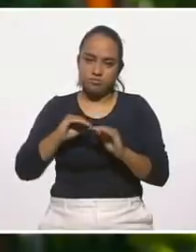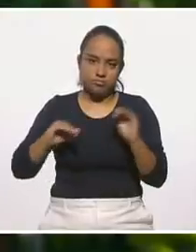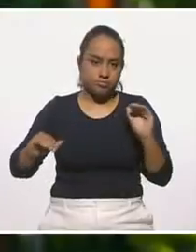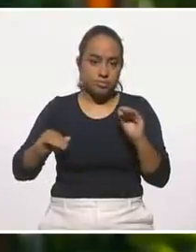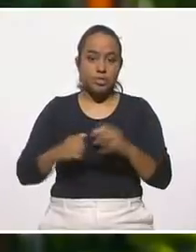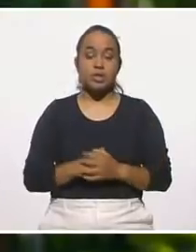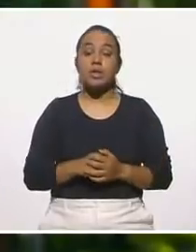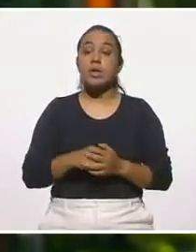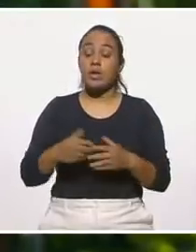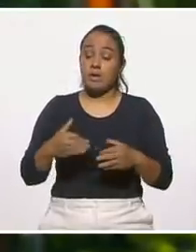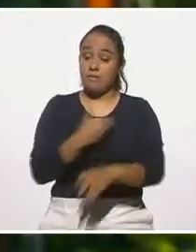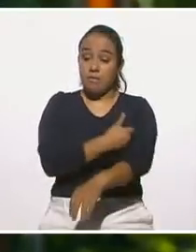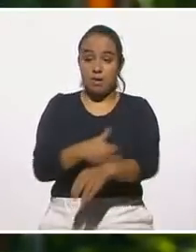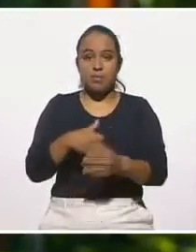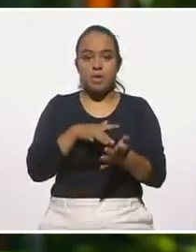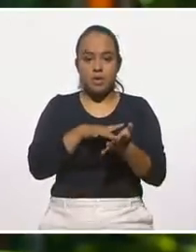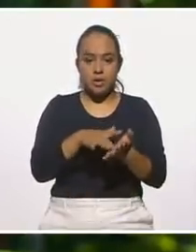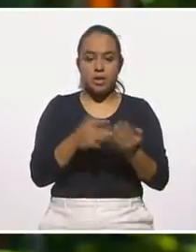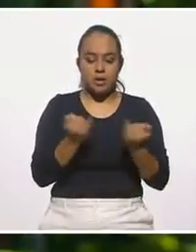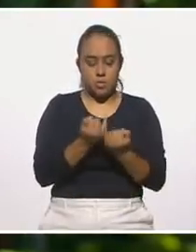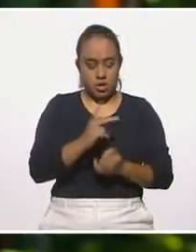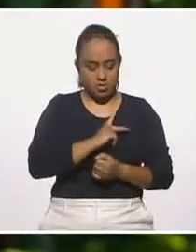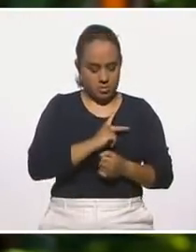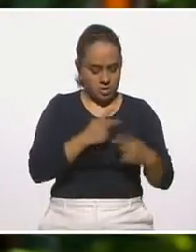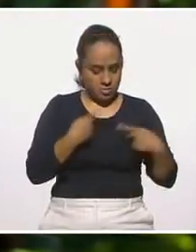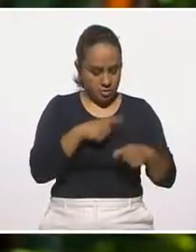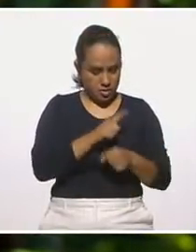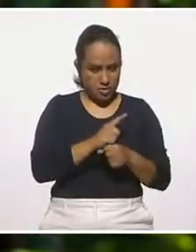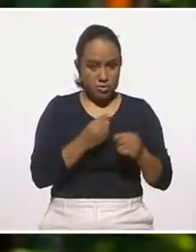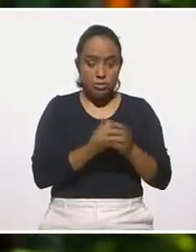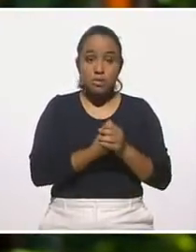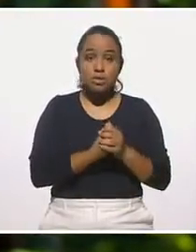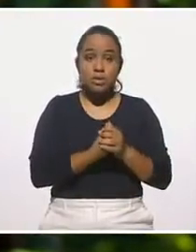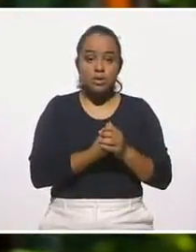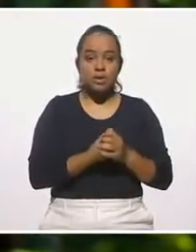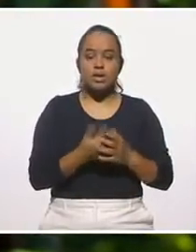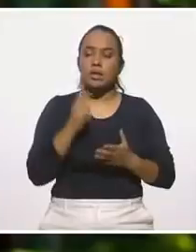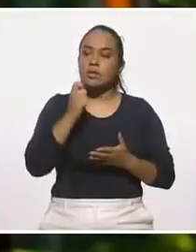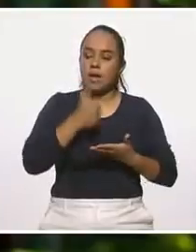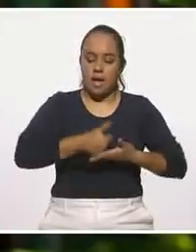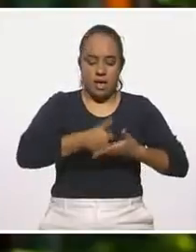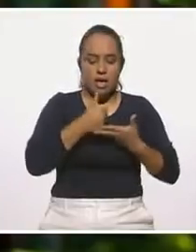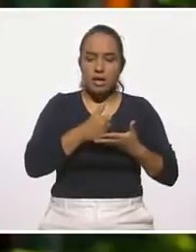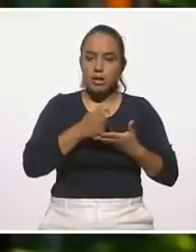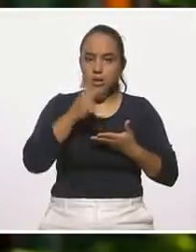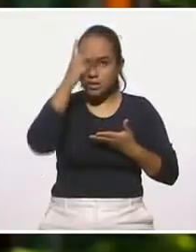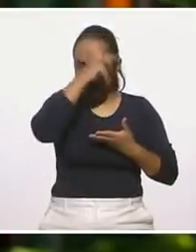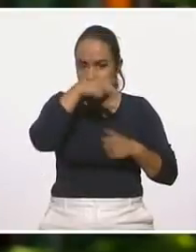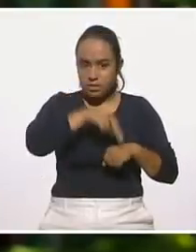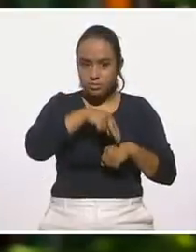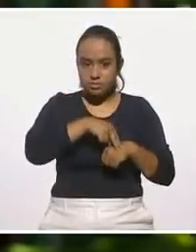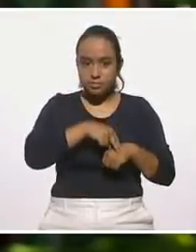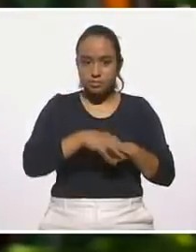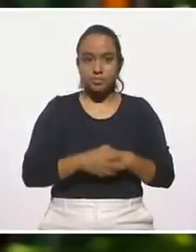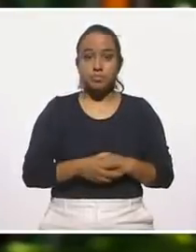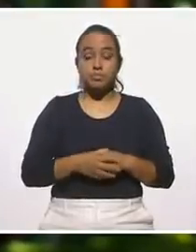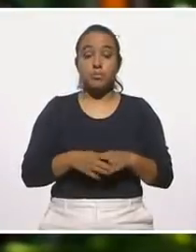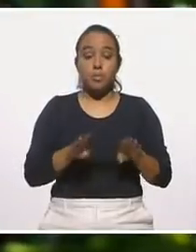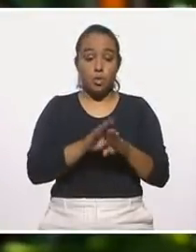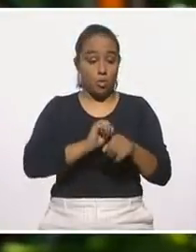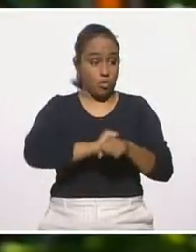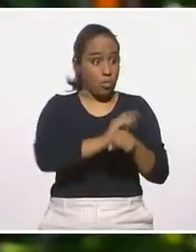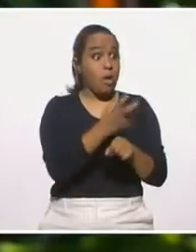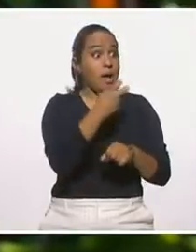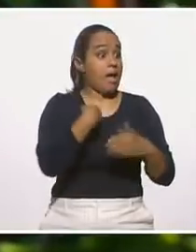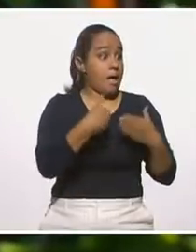que en lo personal recibo atención psiquiátrica, no a partir de la pandemia yo